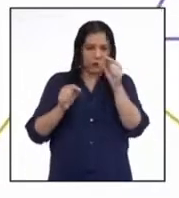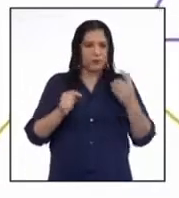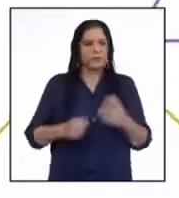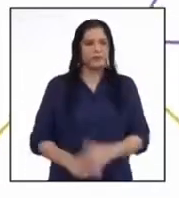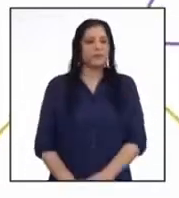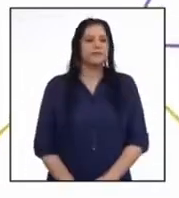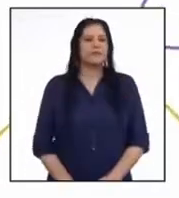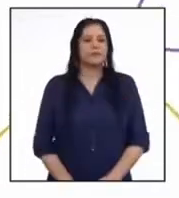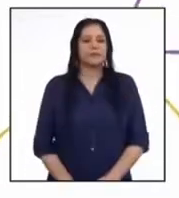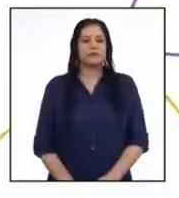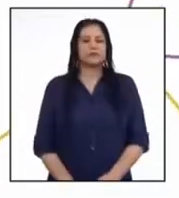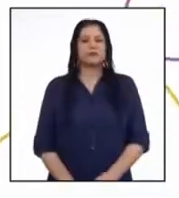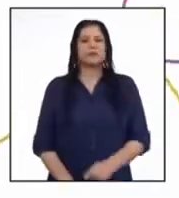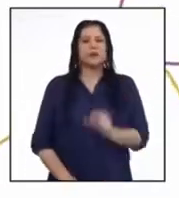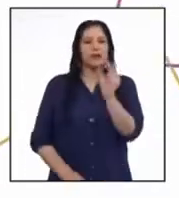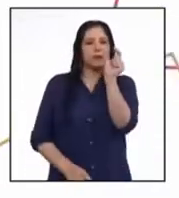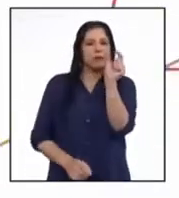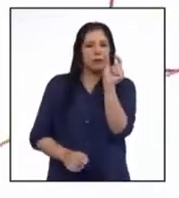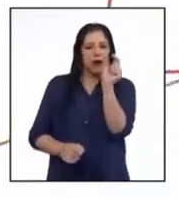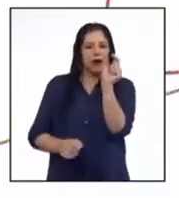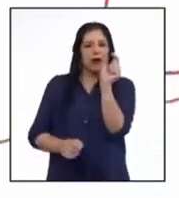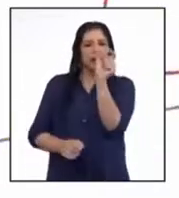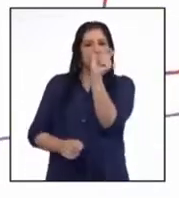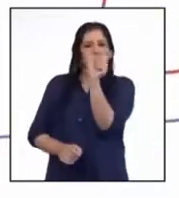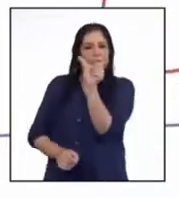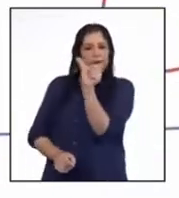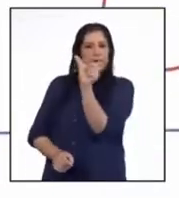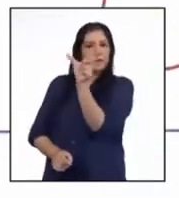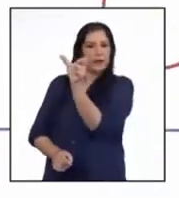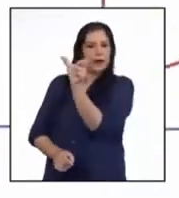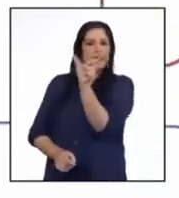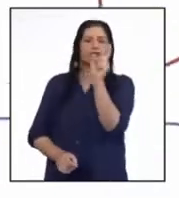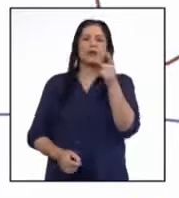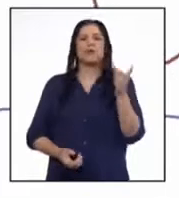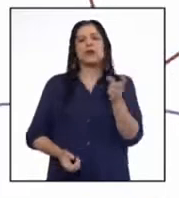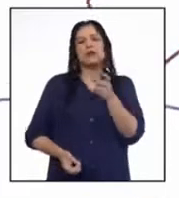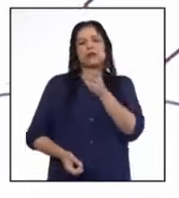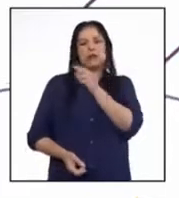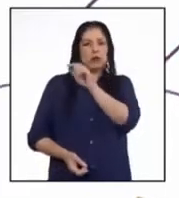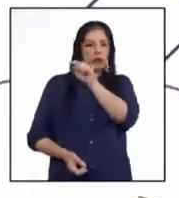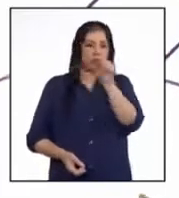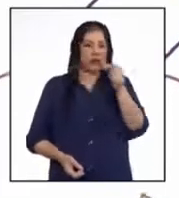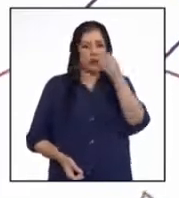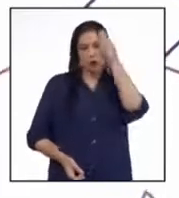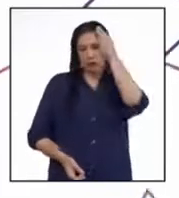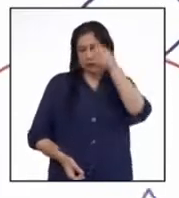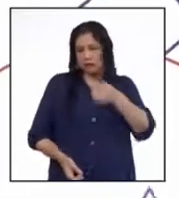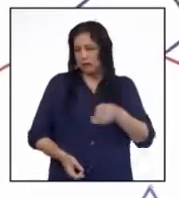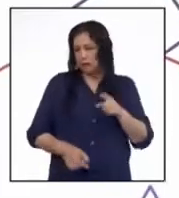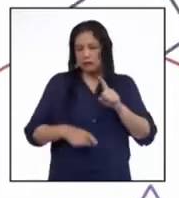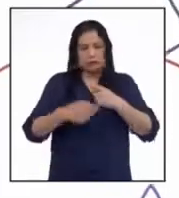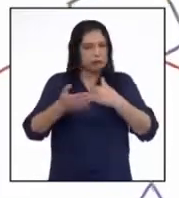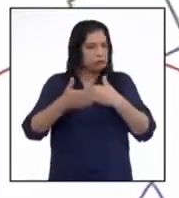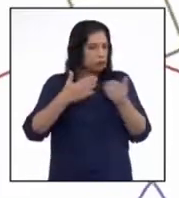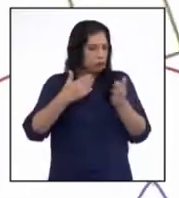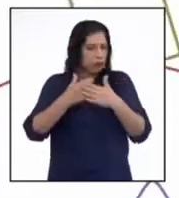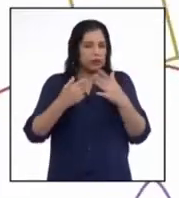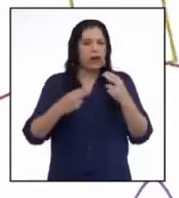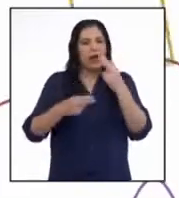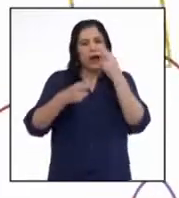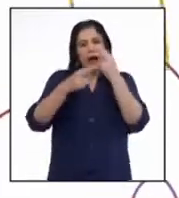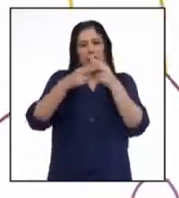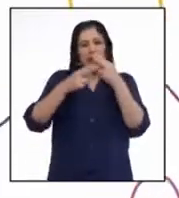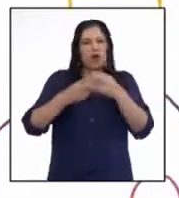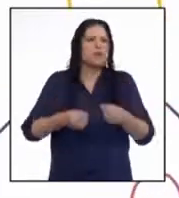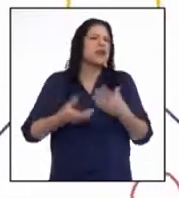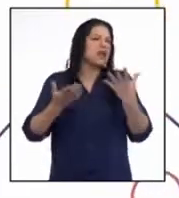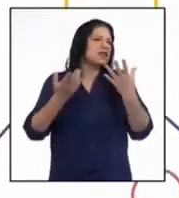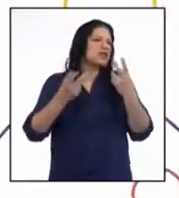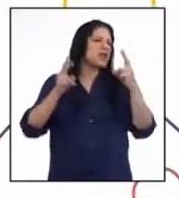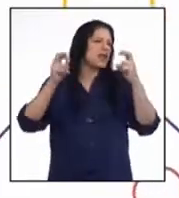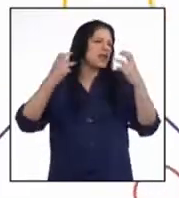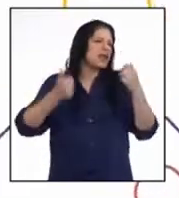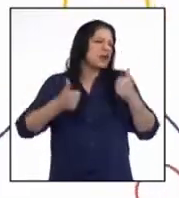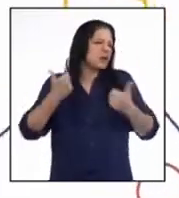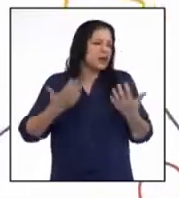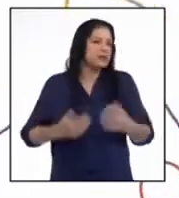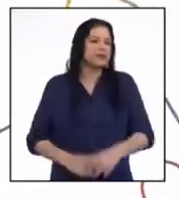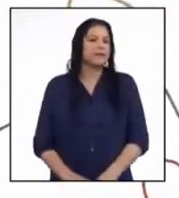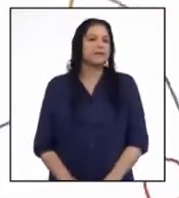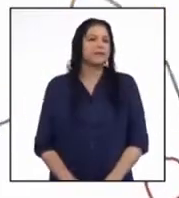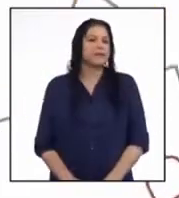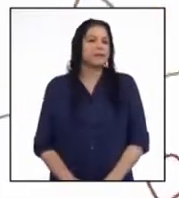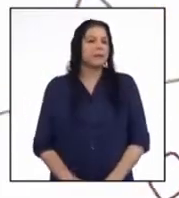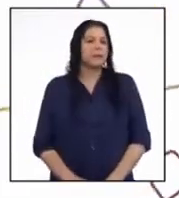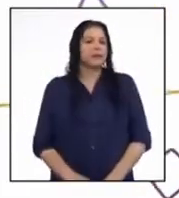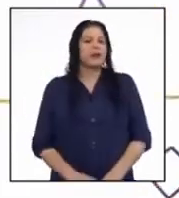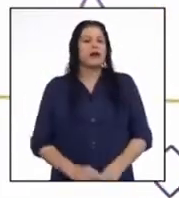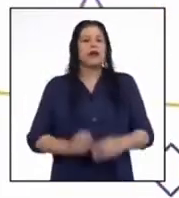continuación de la otra. Estas barras pueden ser horizontales o verticales. El nombre que recibe este tipo de gráfico